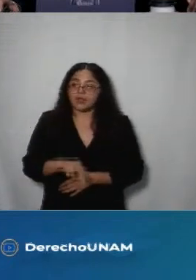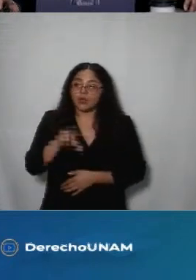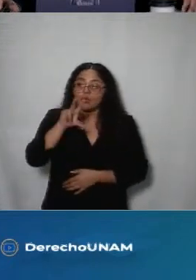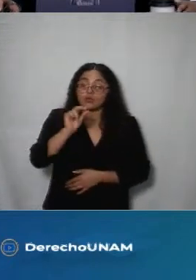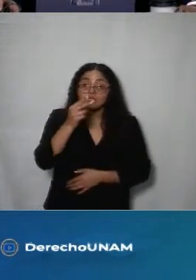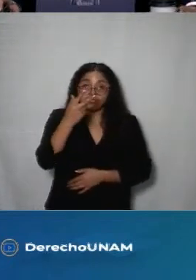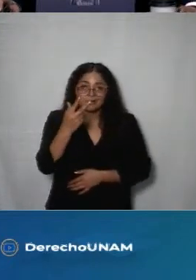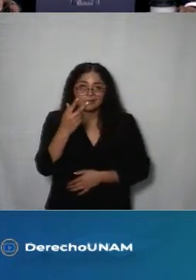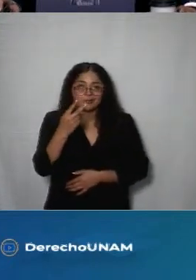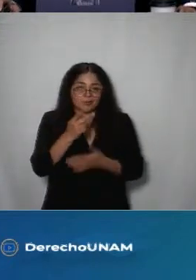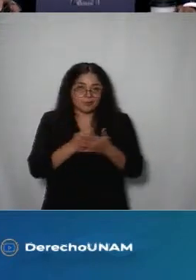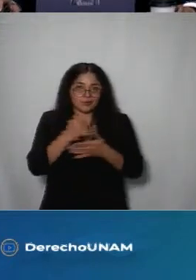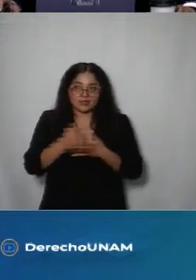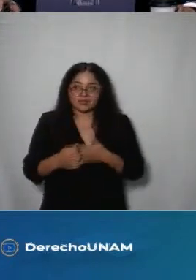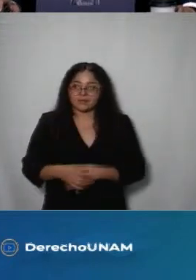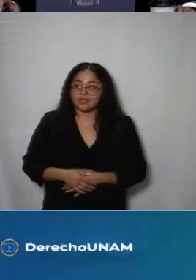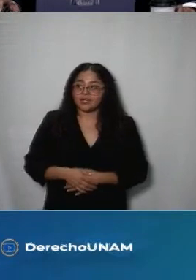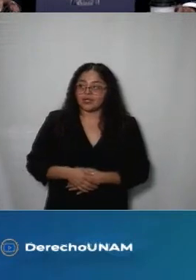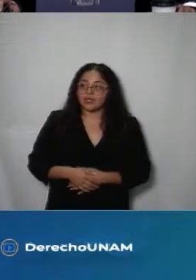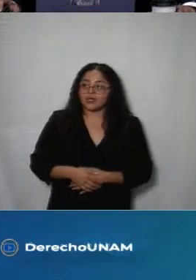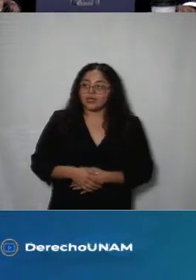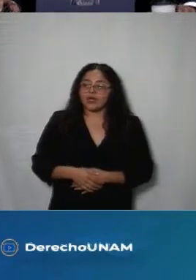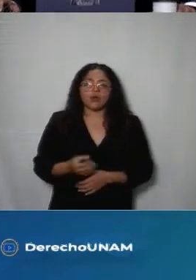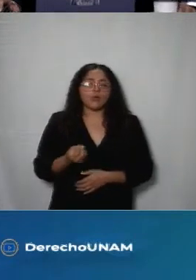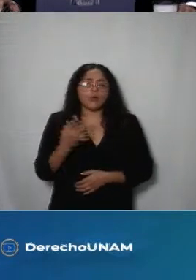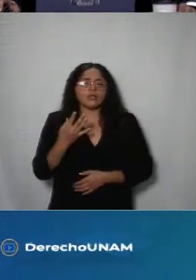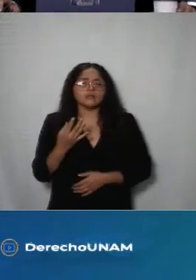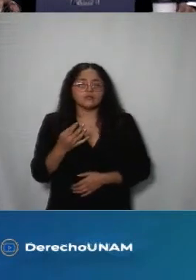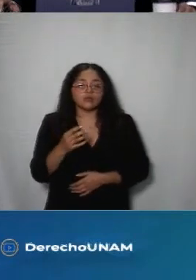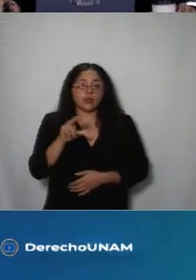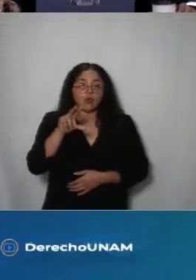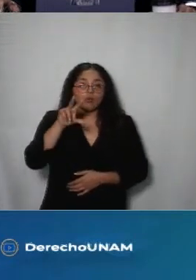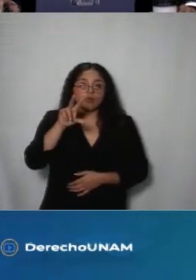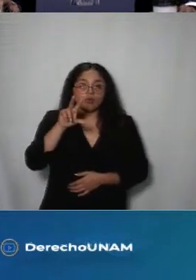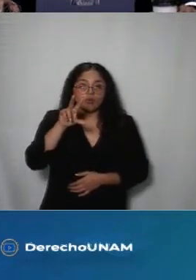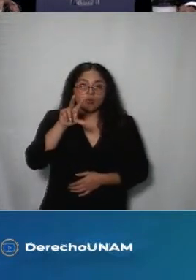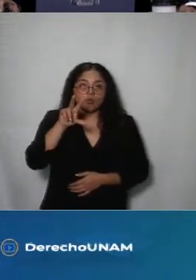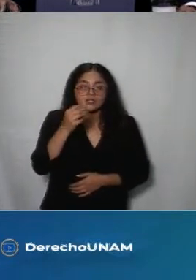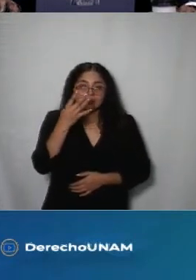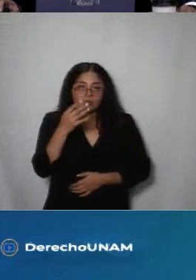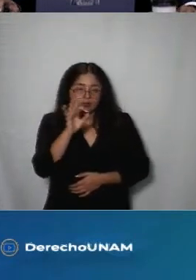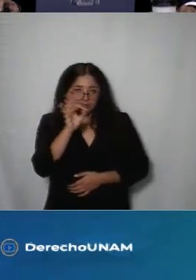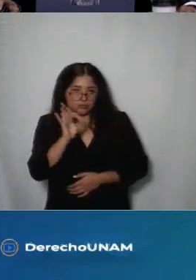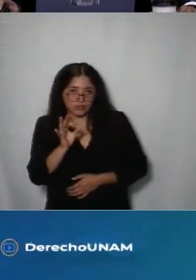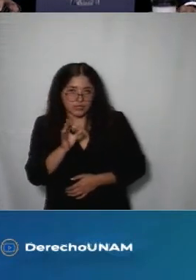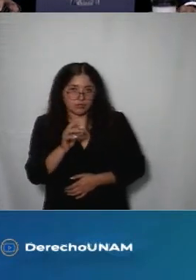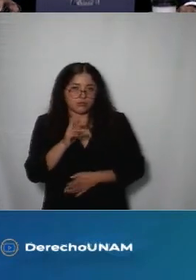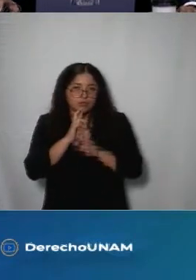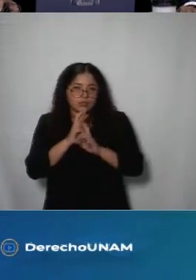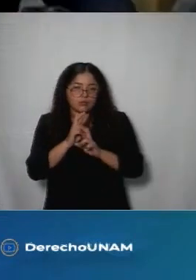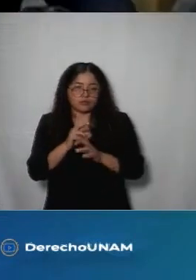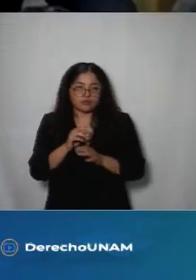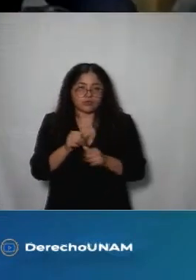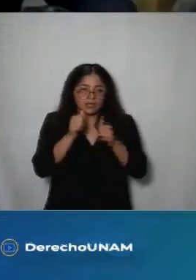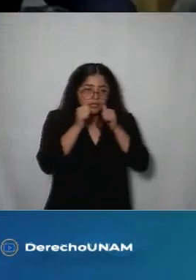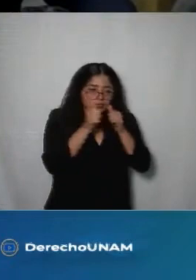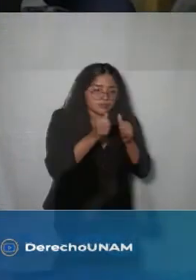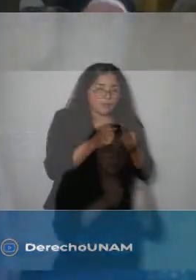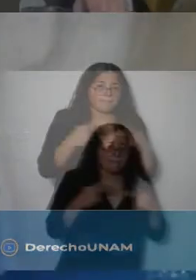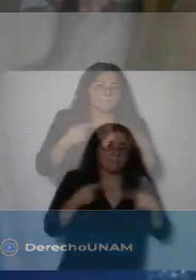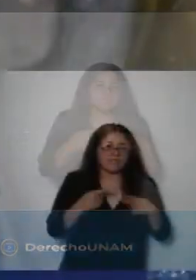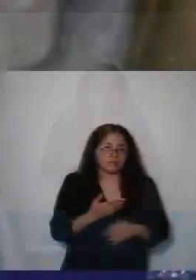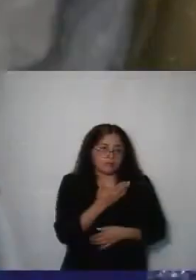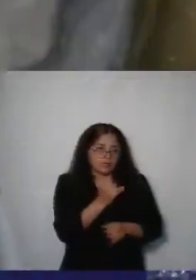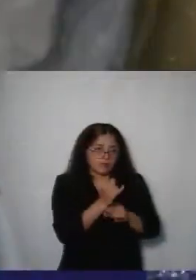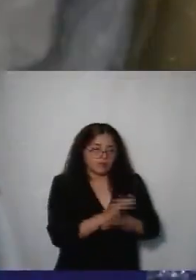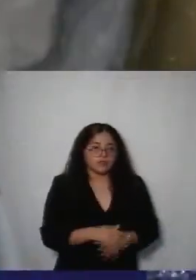88 y dando un total de 85.4% de recursos de revisión a favor de las personas solicitantes mostrando la utilidad